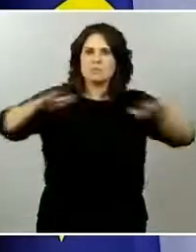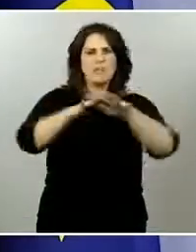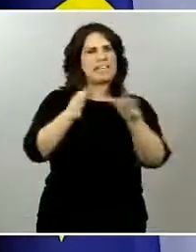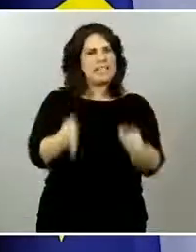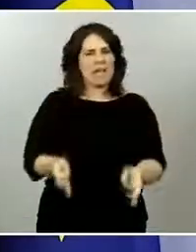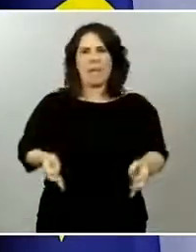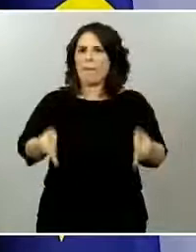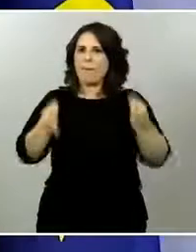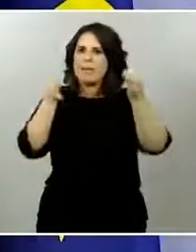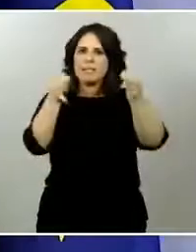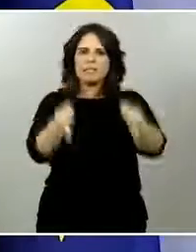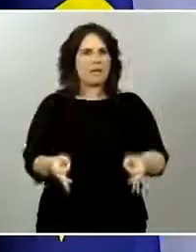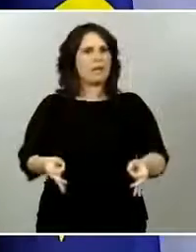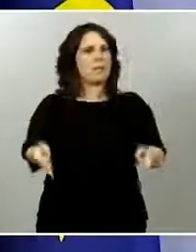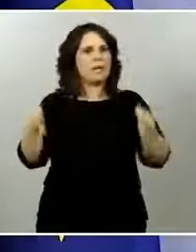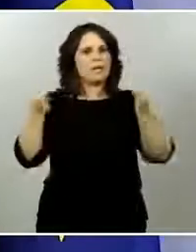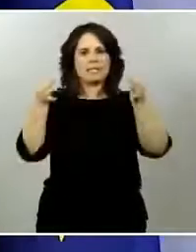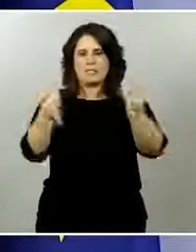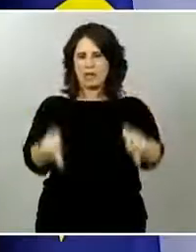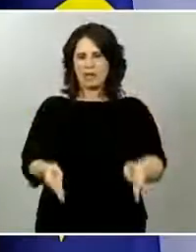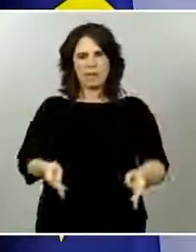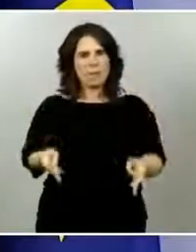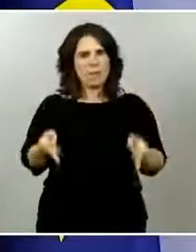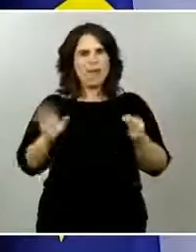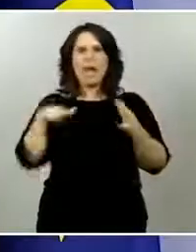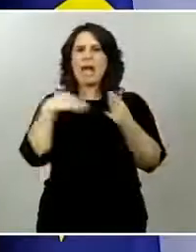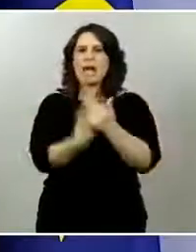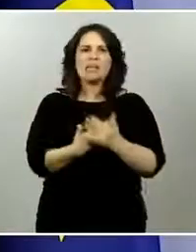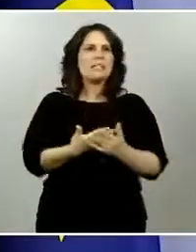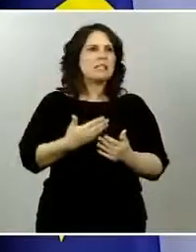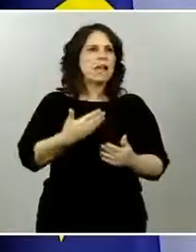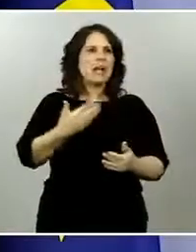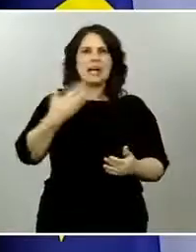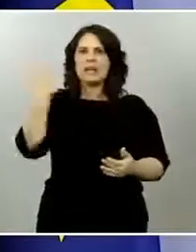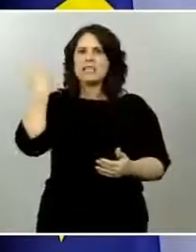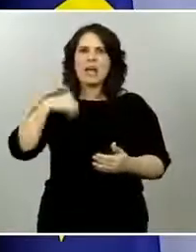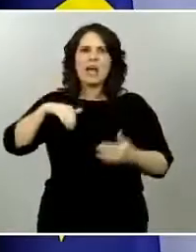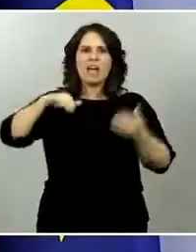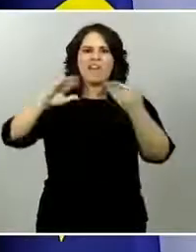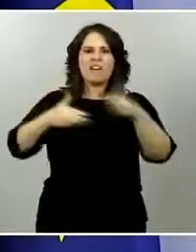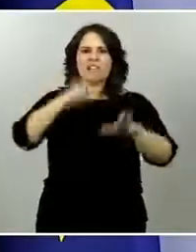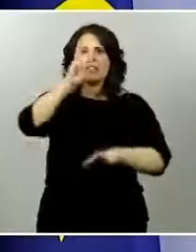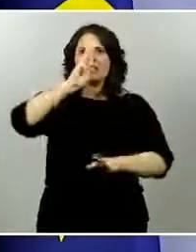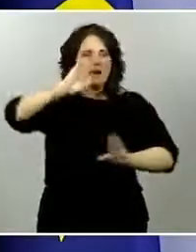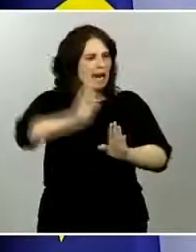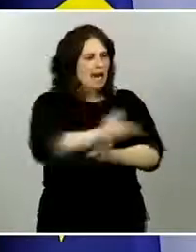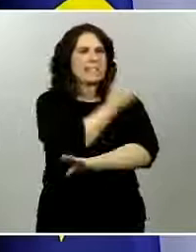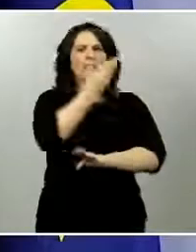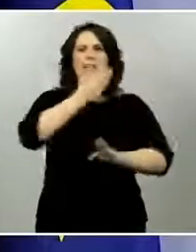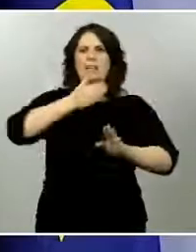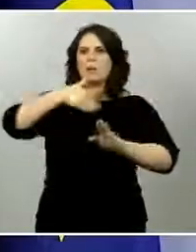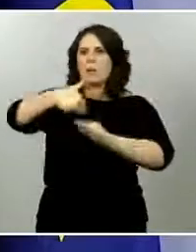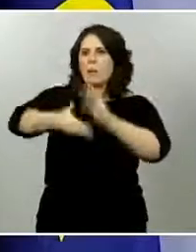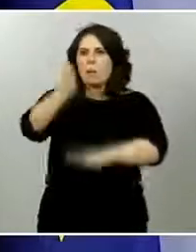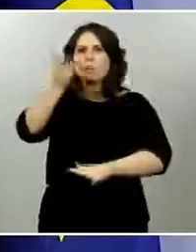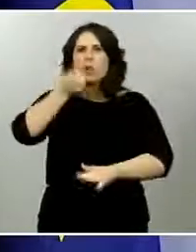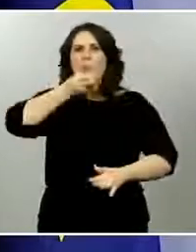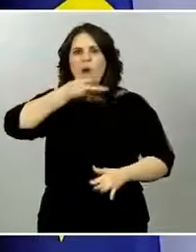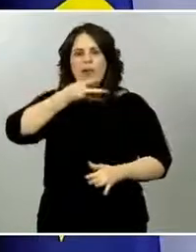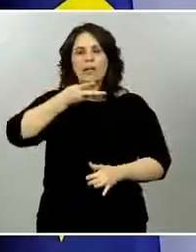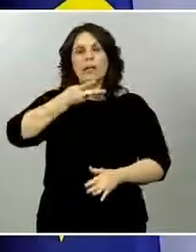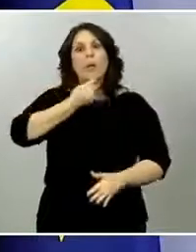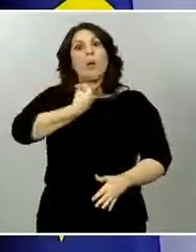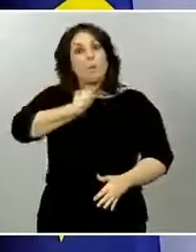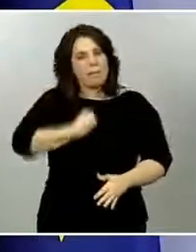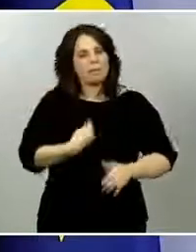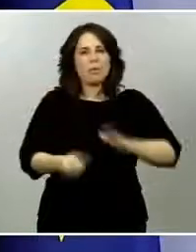manteniendo la distancia interpersonal esto es muy importante distancia interpersonal lavado de manos higiene de espacios públicos esto siempre sirve va